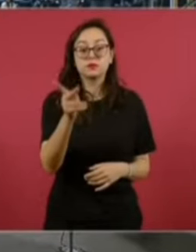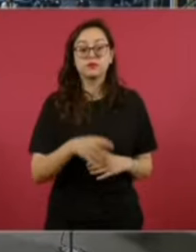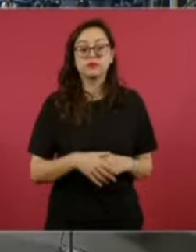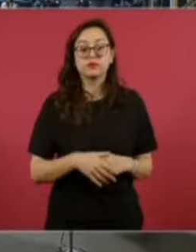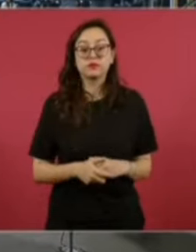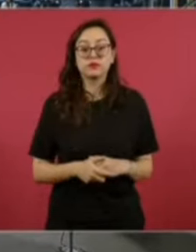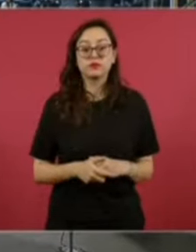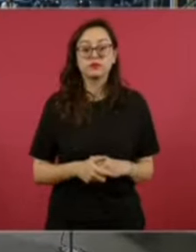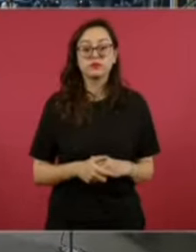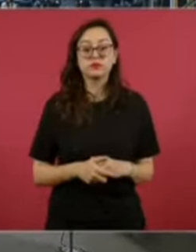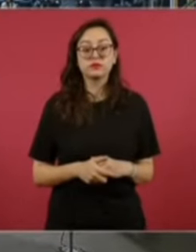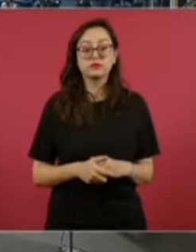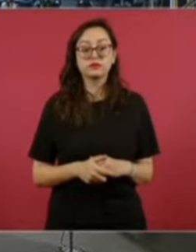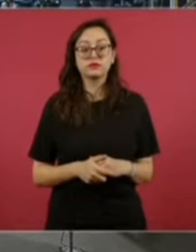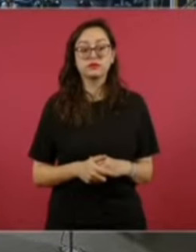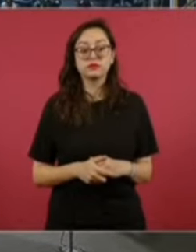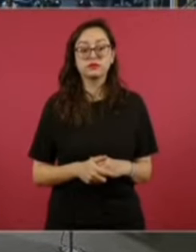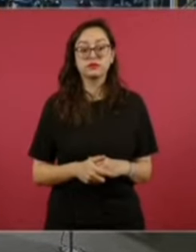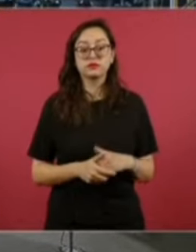No,